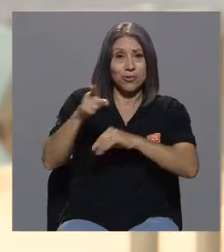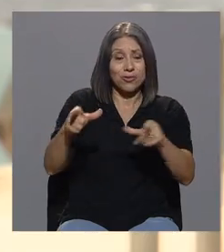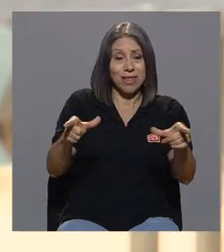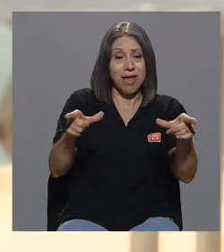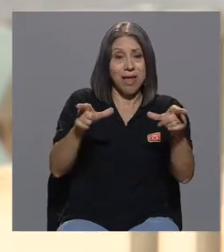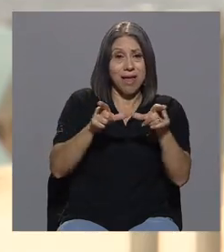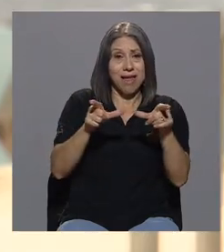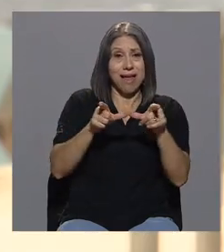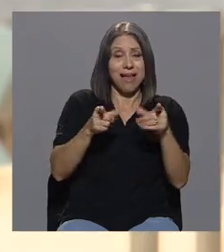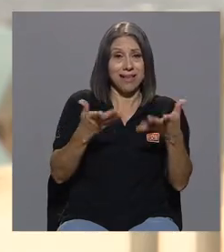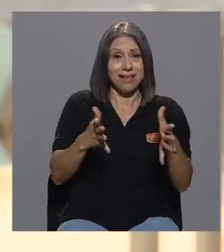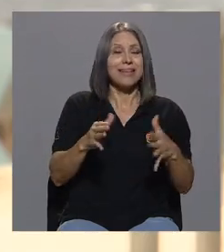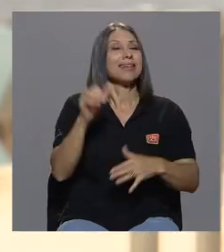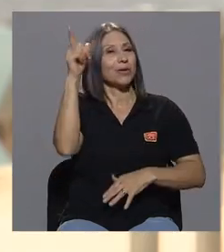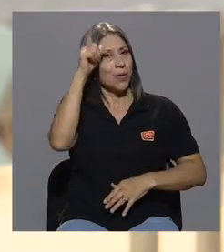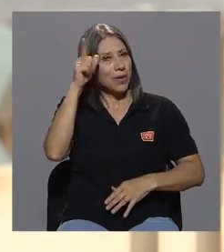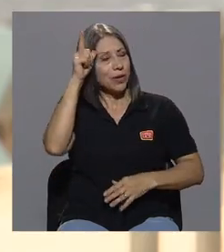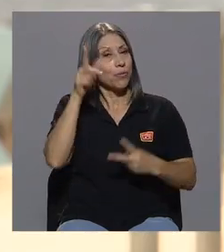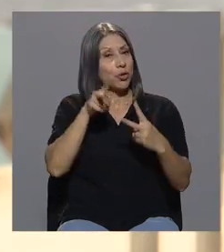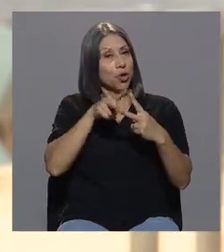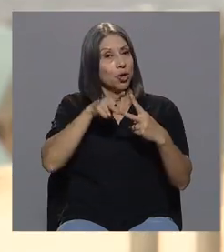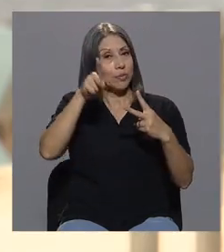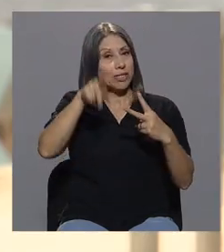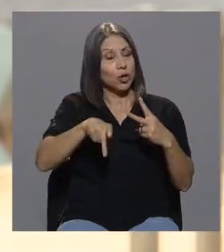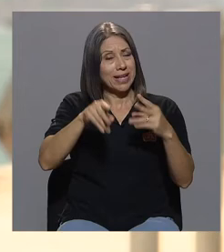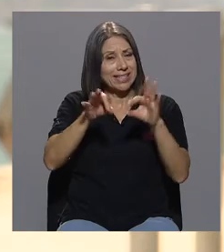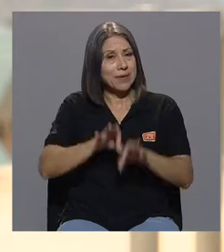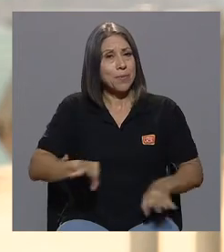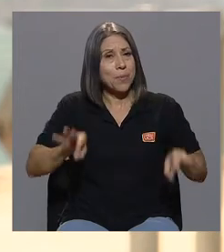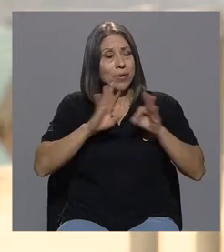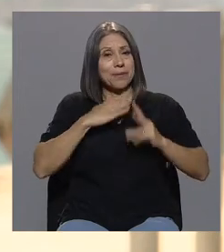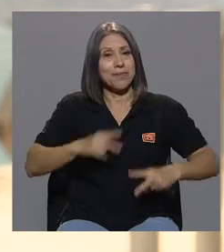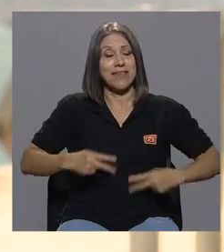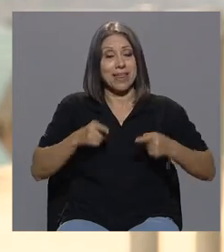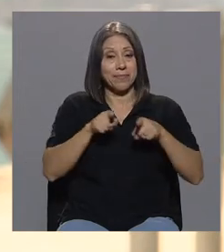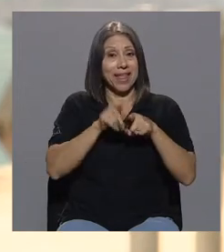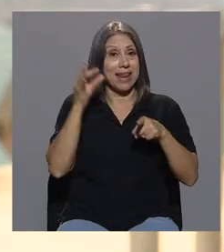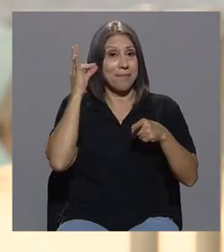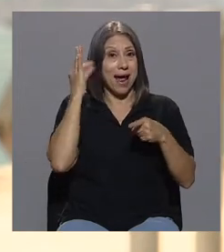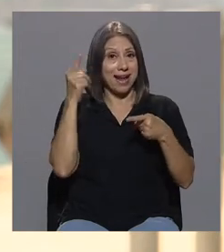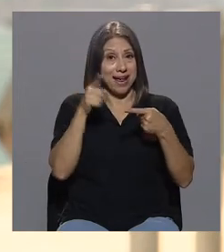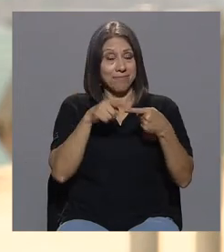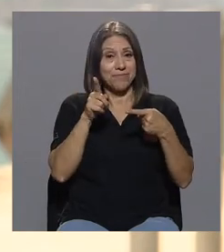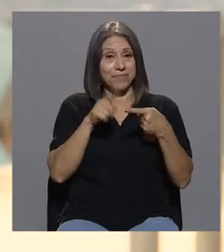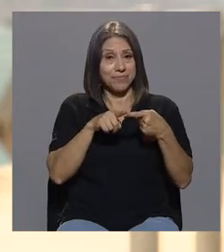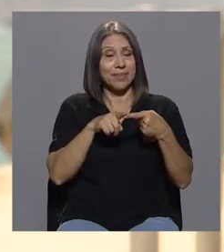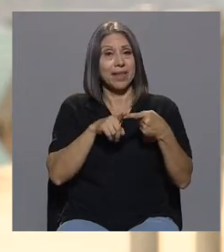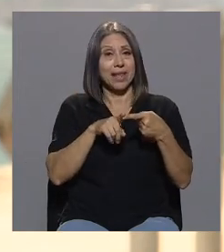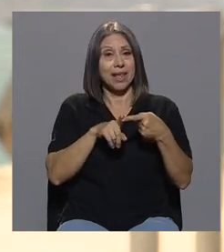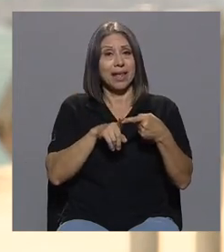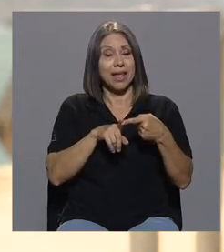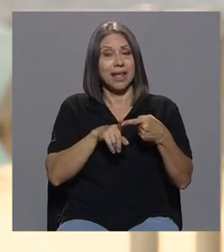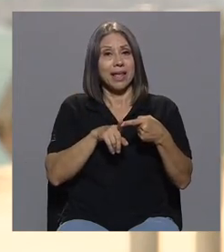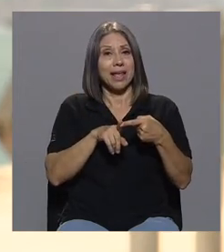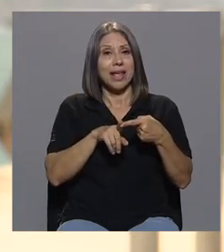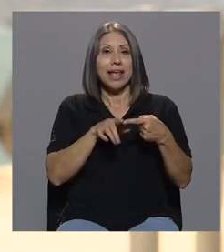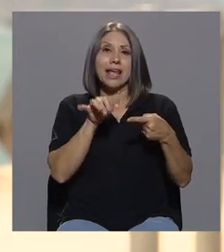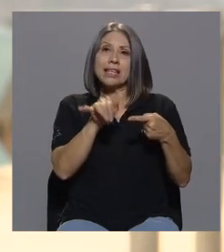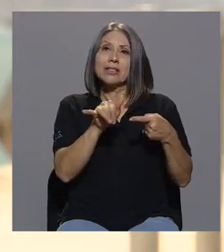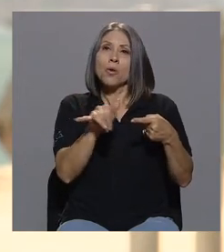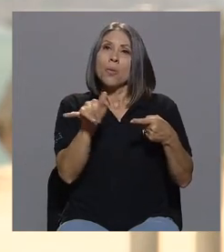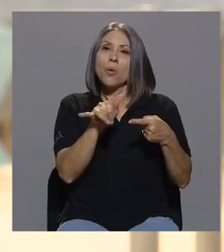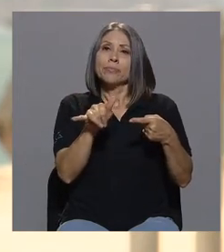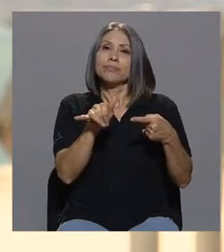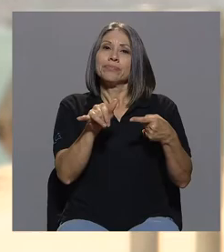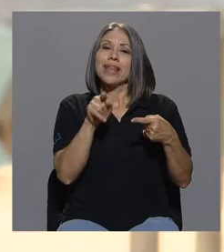estuvieron dos personas muy significativas en mi vida que ha sido mi hermana la que quedó como ese referente en